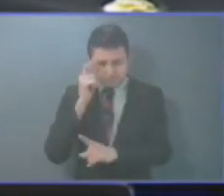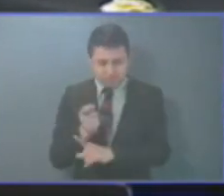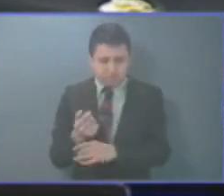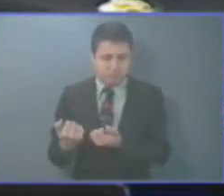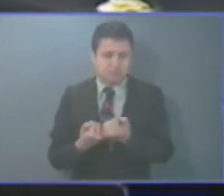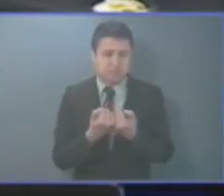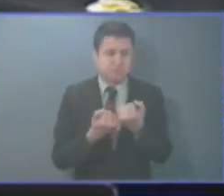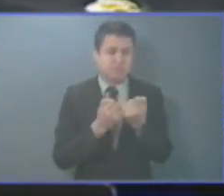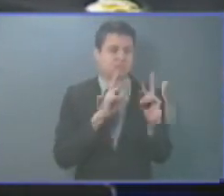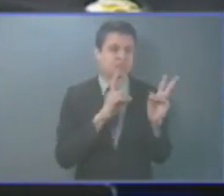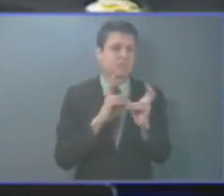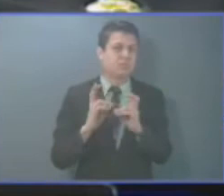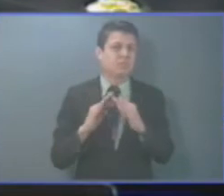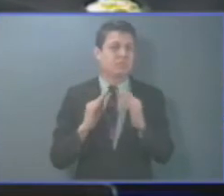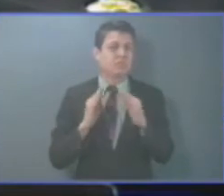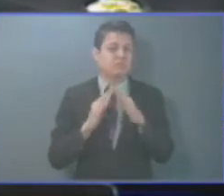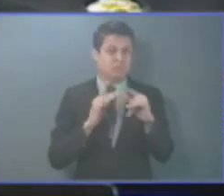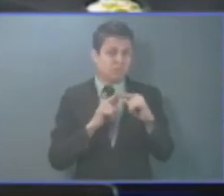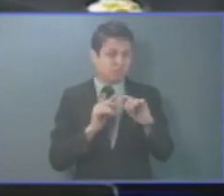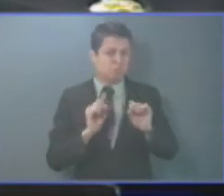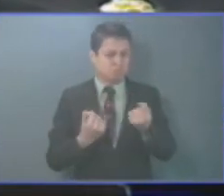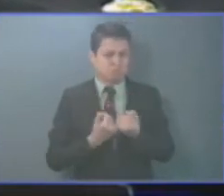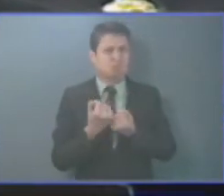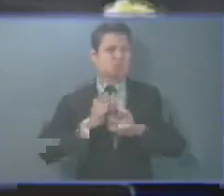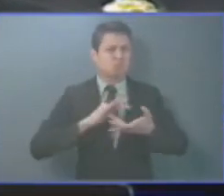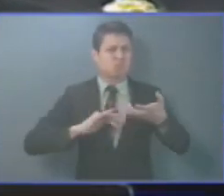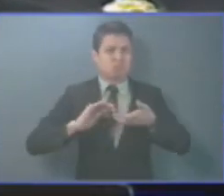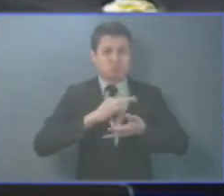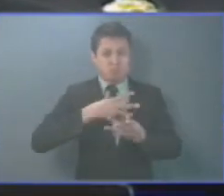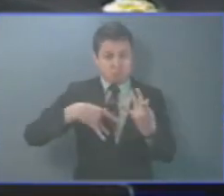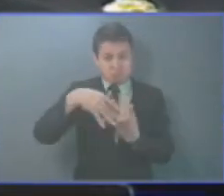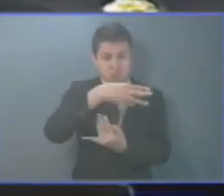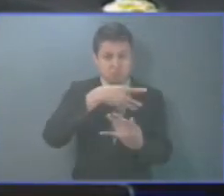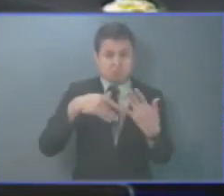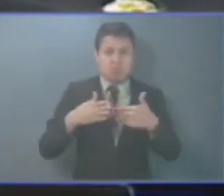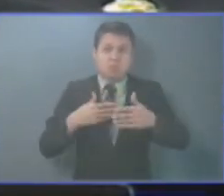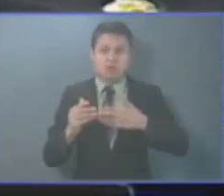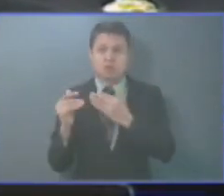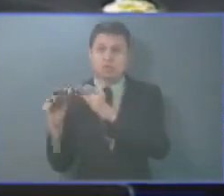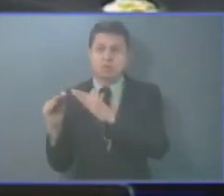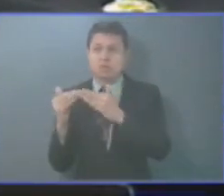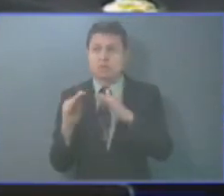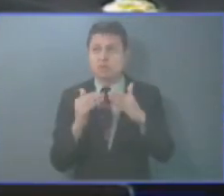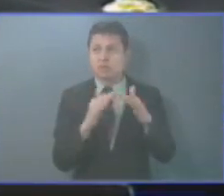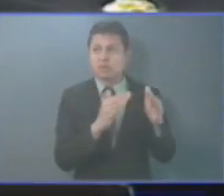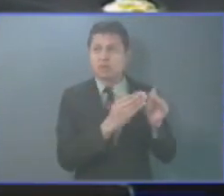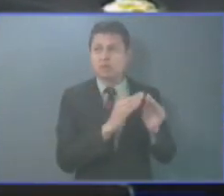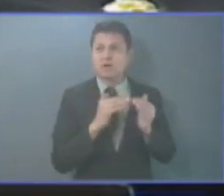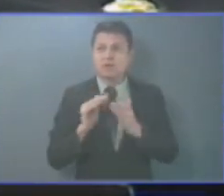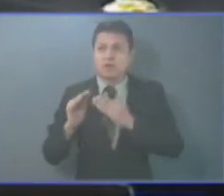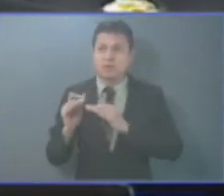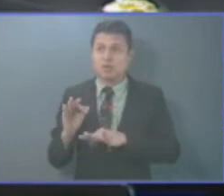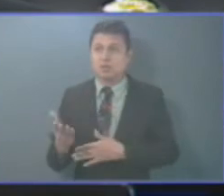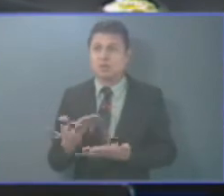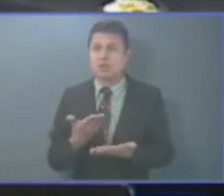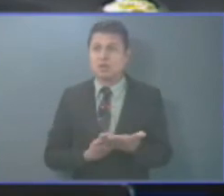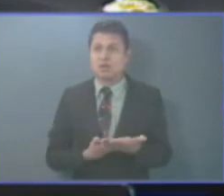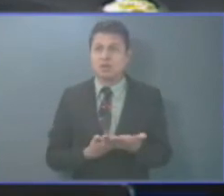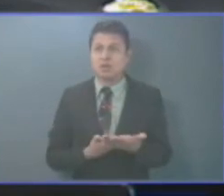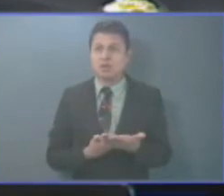participar en los asuntos religiosos, pues a pesar de sus diferencias, también ellos fueron creados a la imagen y semejanza de Dios.